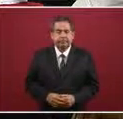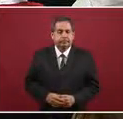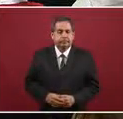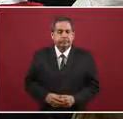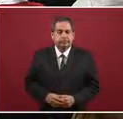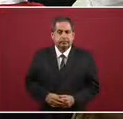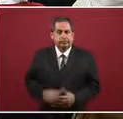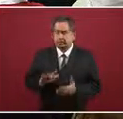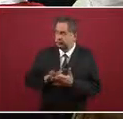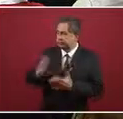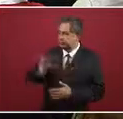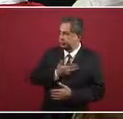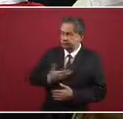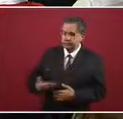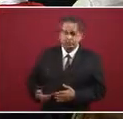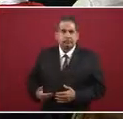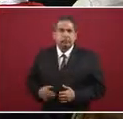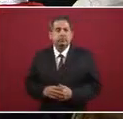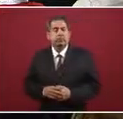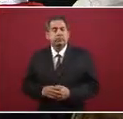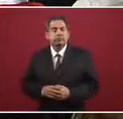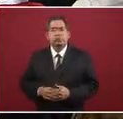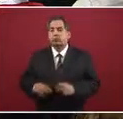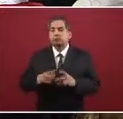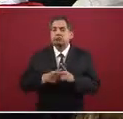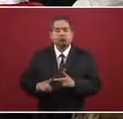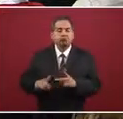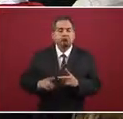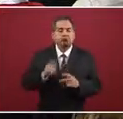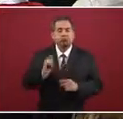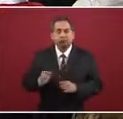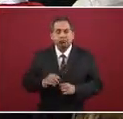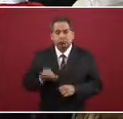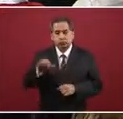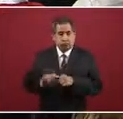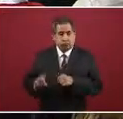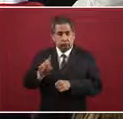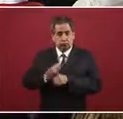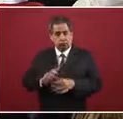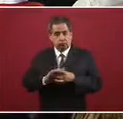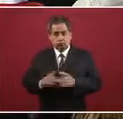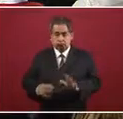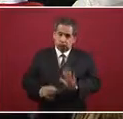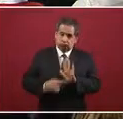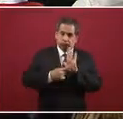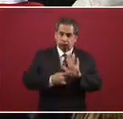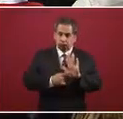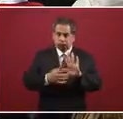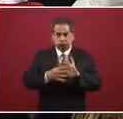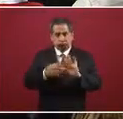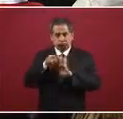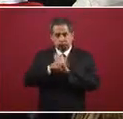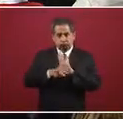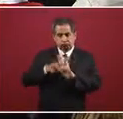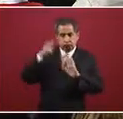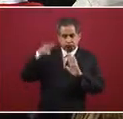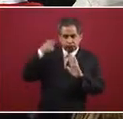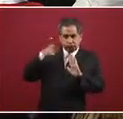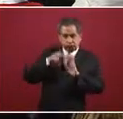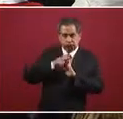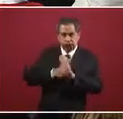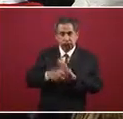Gracias, presidente. Vamos a comenzar el día de hoy presentándoles un video de algunas